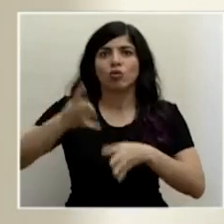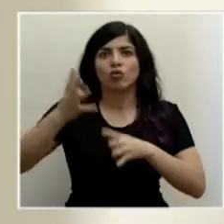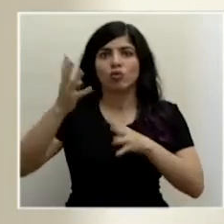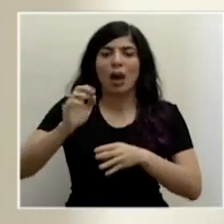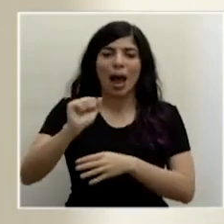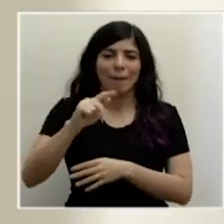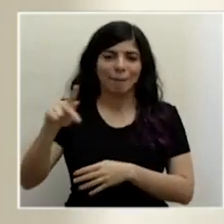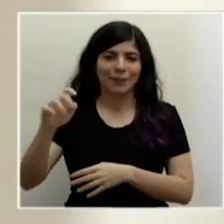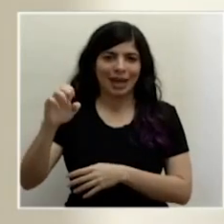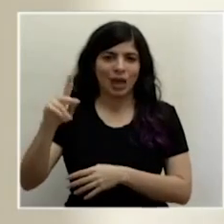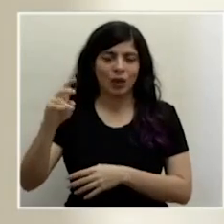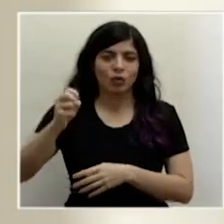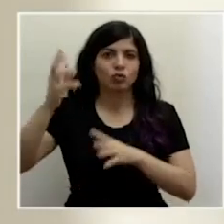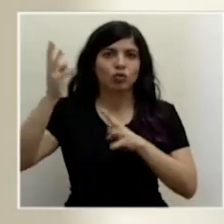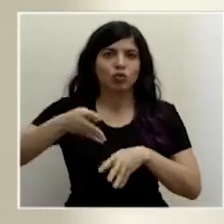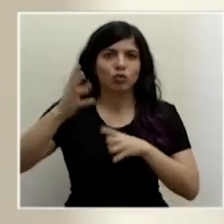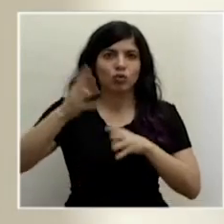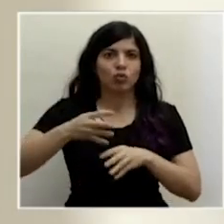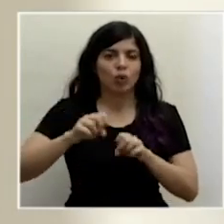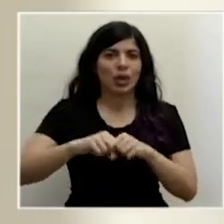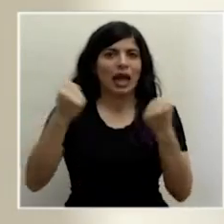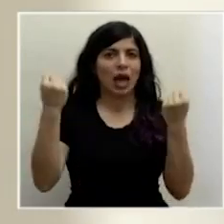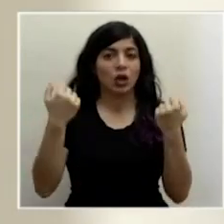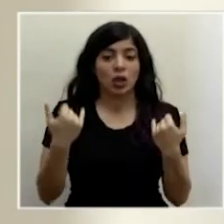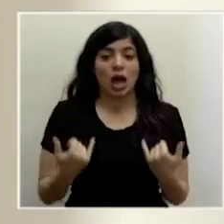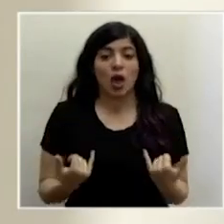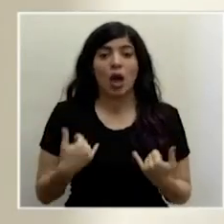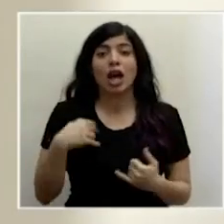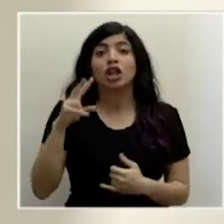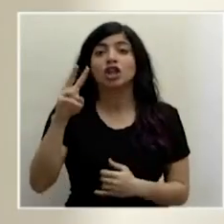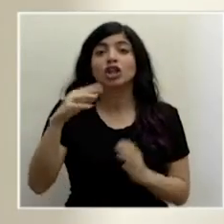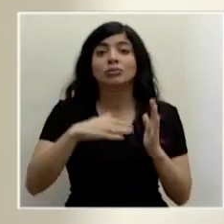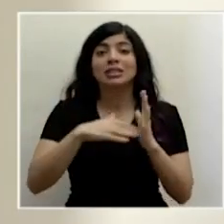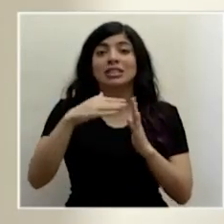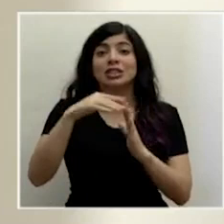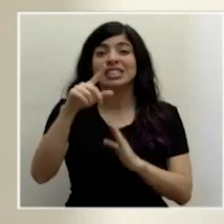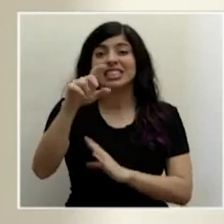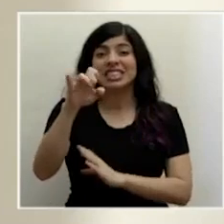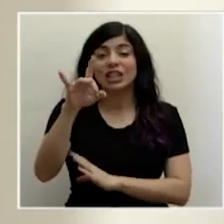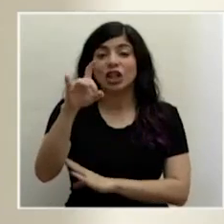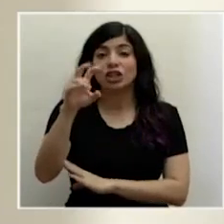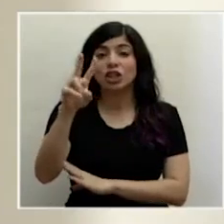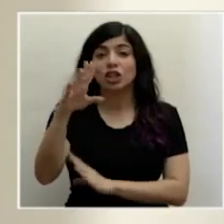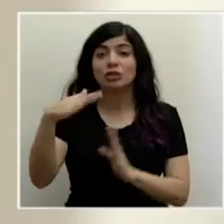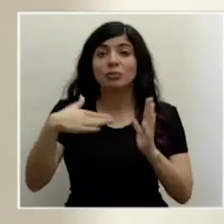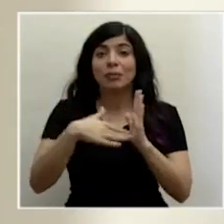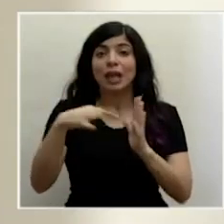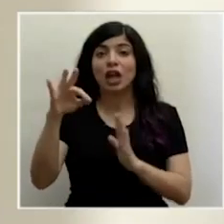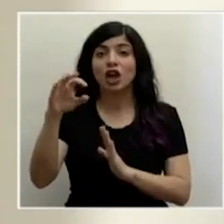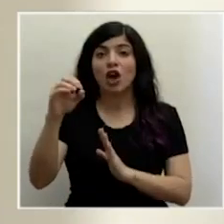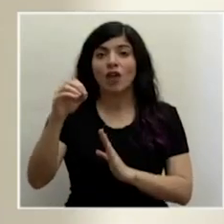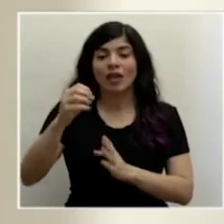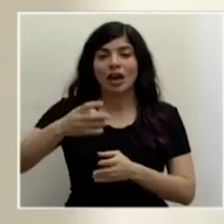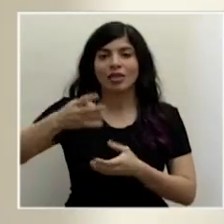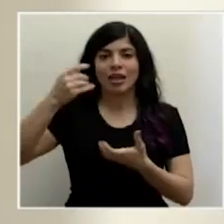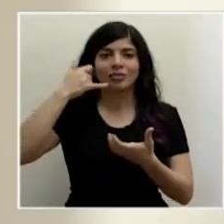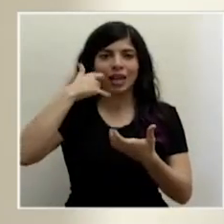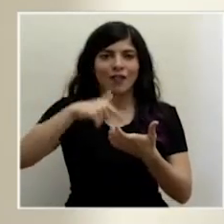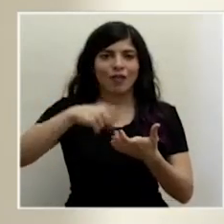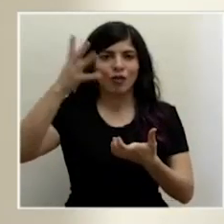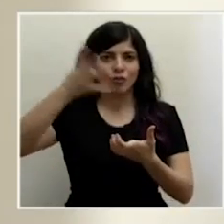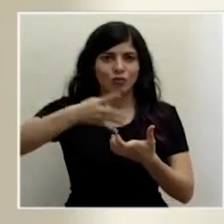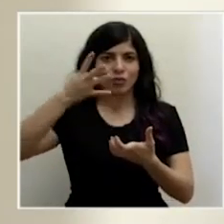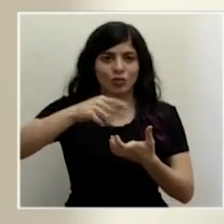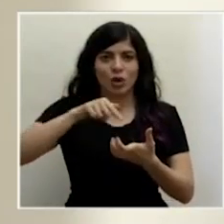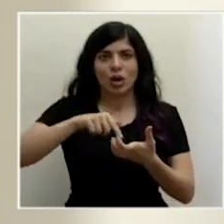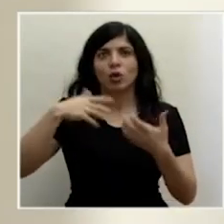del EDUS específicamente. Al día de hoy tenemos 2.182.090 descargas. Esto es todo